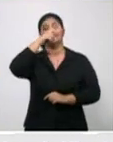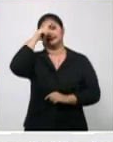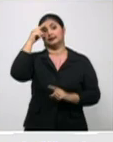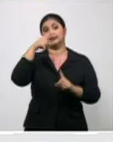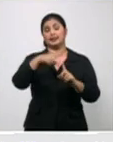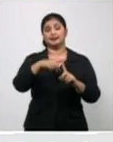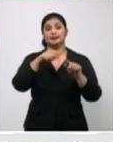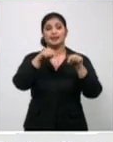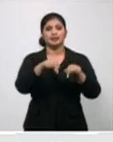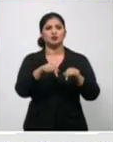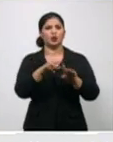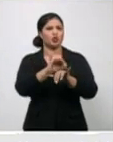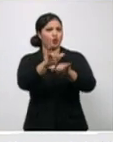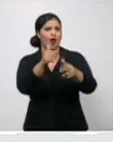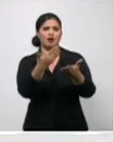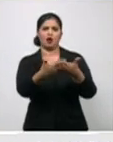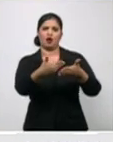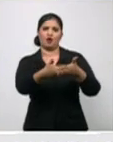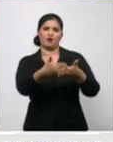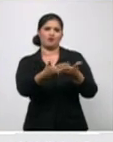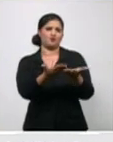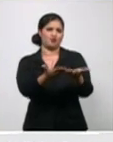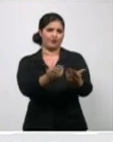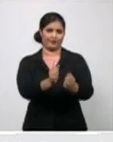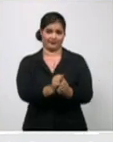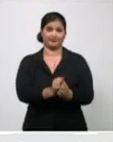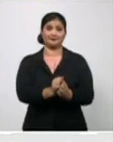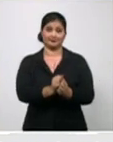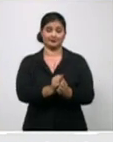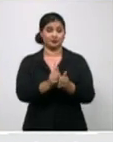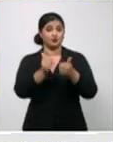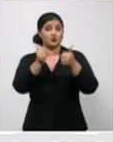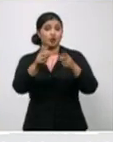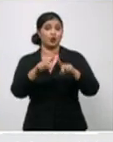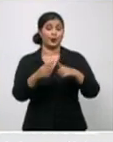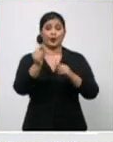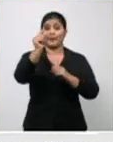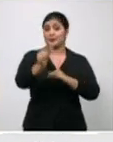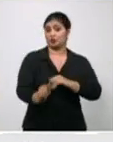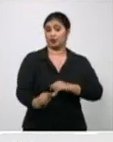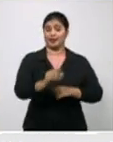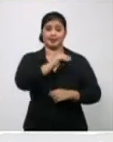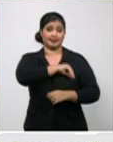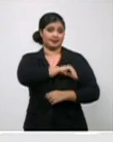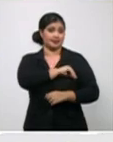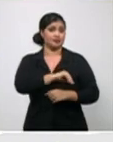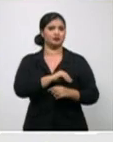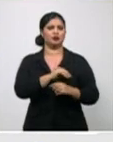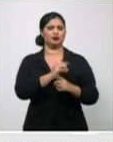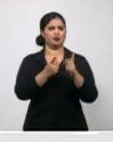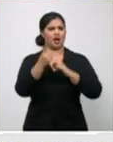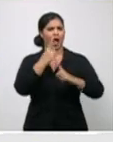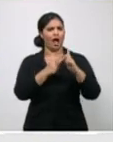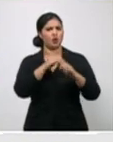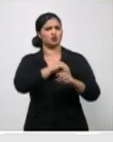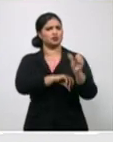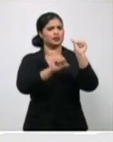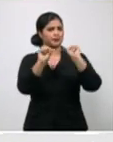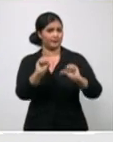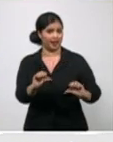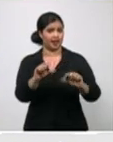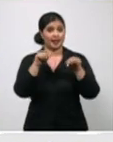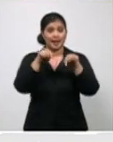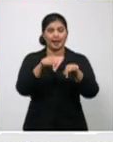las pruebas, que además es muy útil cuando la persona tiene síntomas de la enfermedad. Realmente el test de antígeno, que detecta